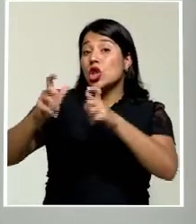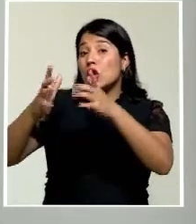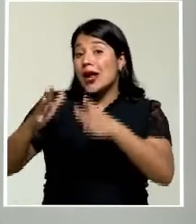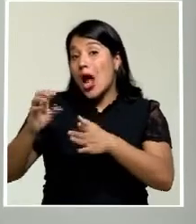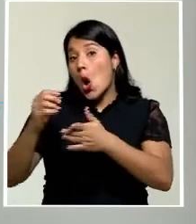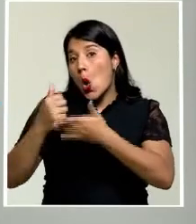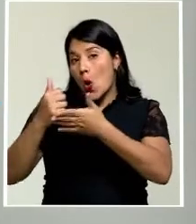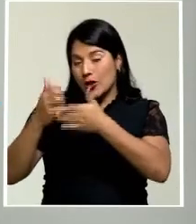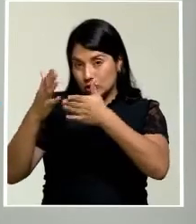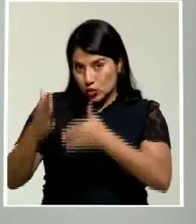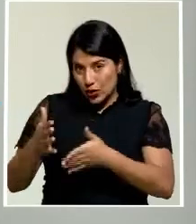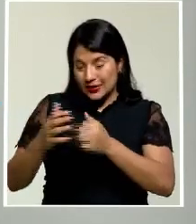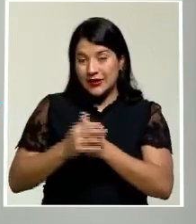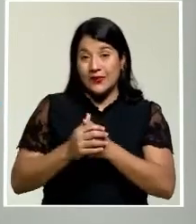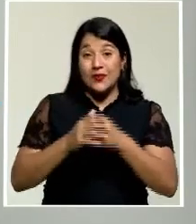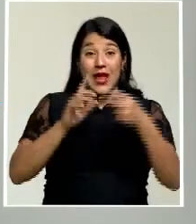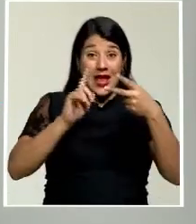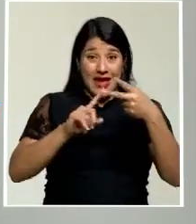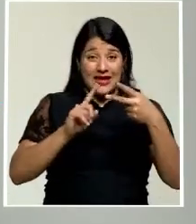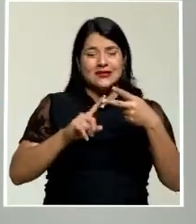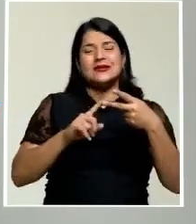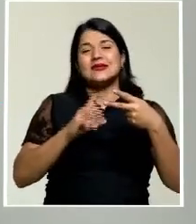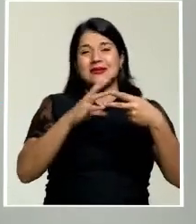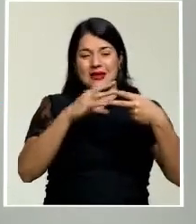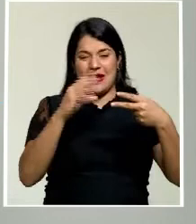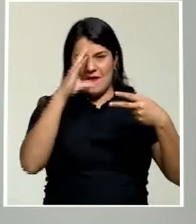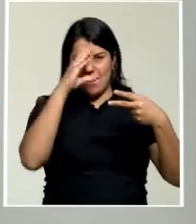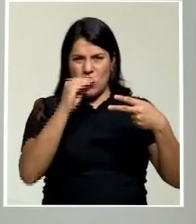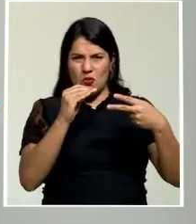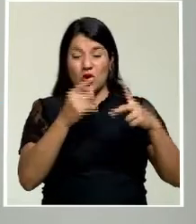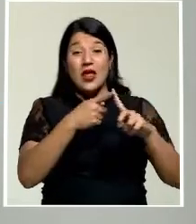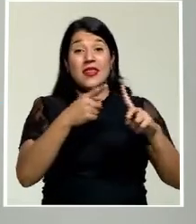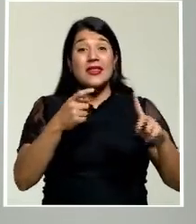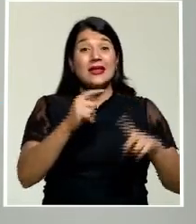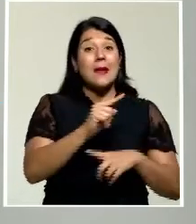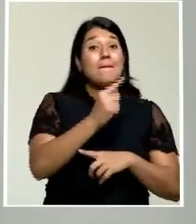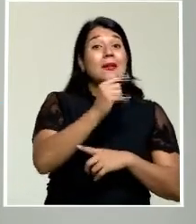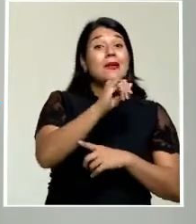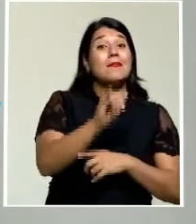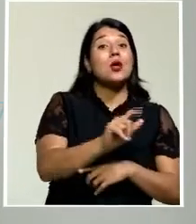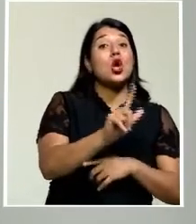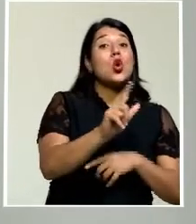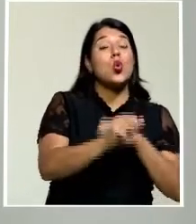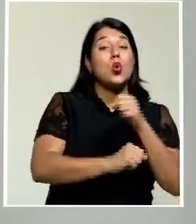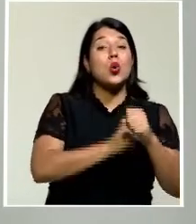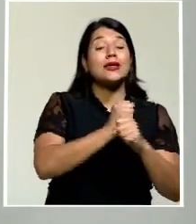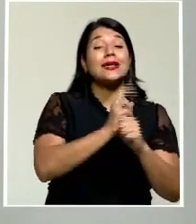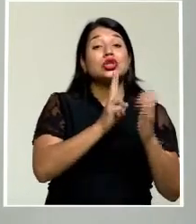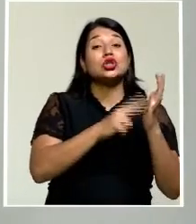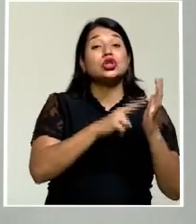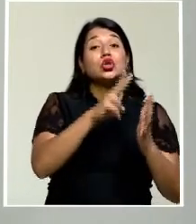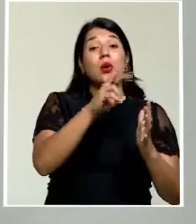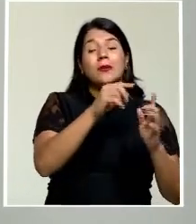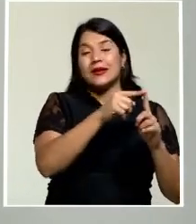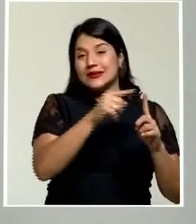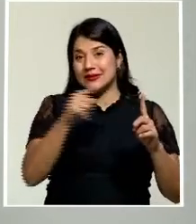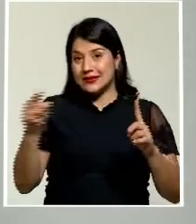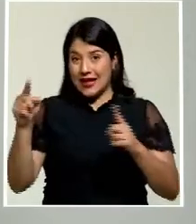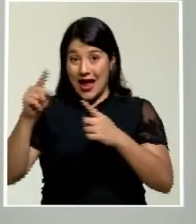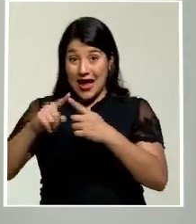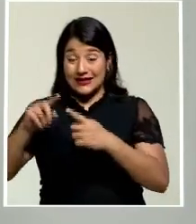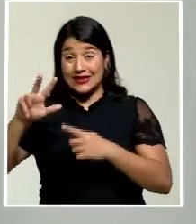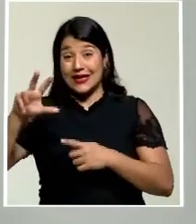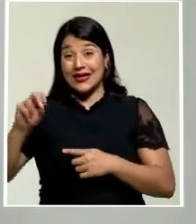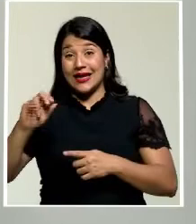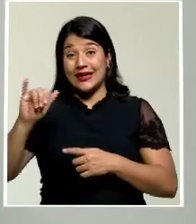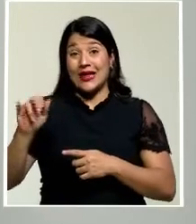lo que refiere al periodo comprendido entre el 1 de julio del año 2020 y el 30 de junio